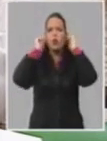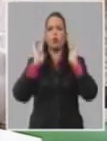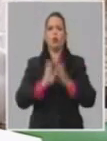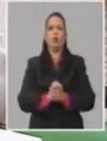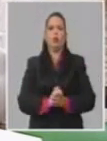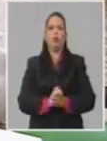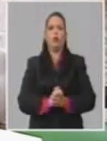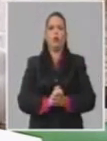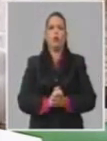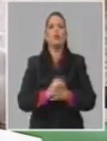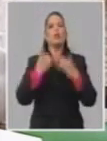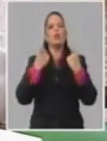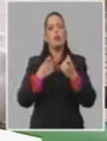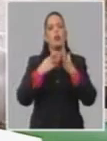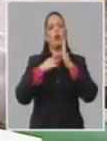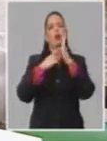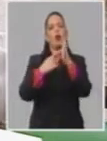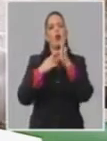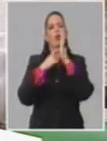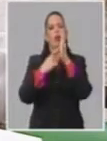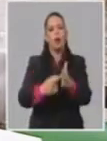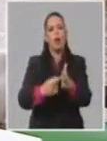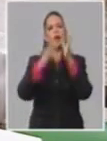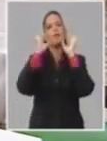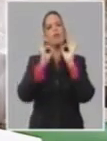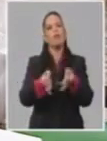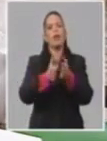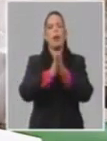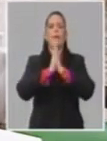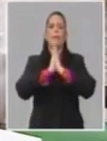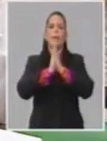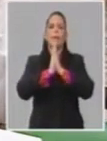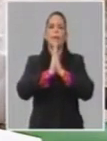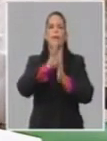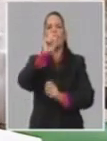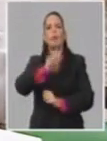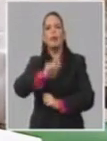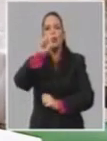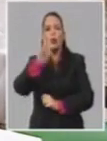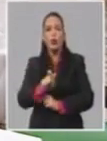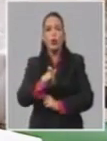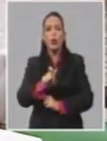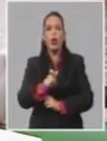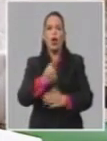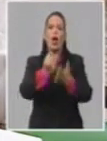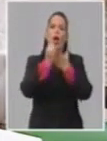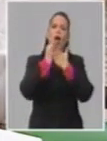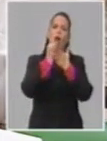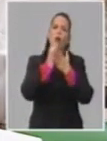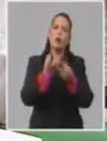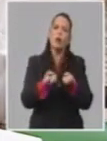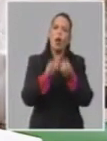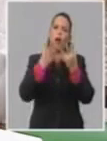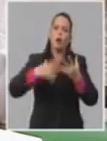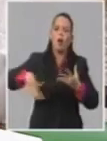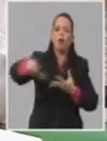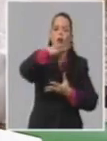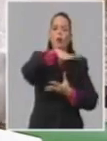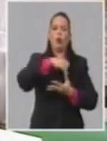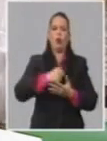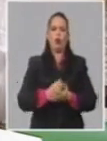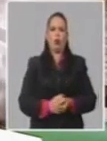recomendación, prácticamente como pidiéndole a las personas que se salven y que ayuden a salvar a los demás, pues nosotros